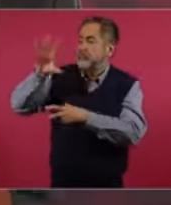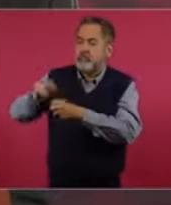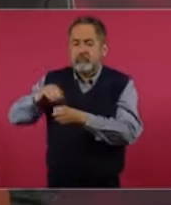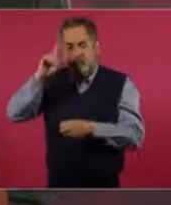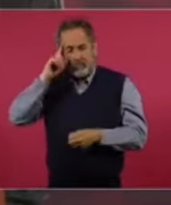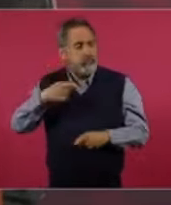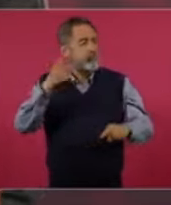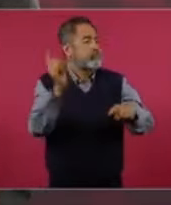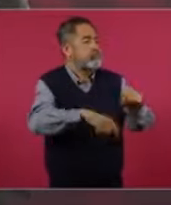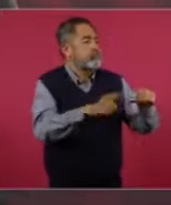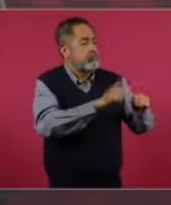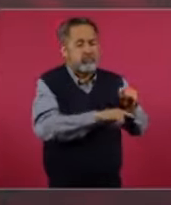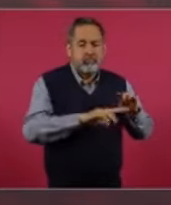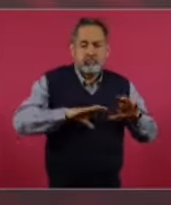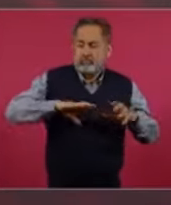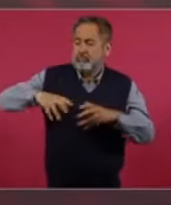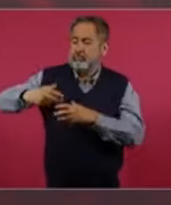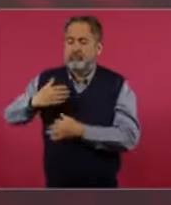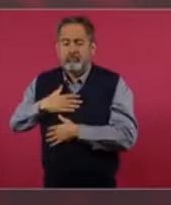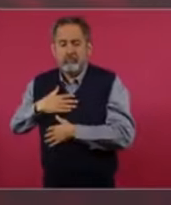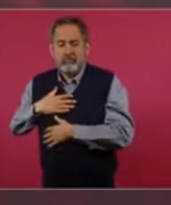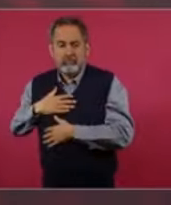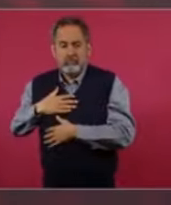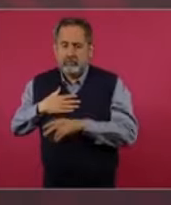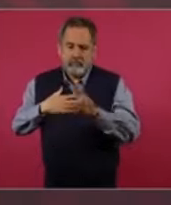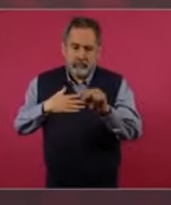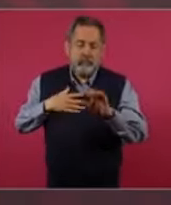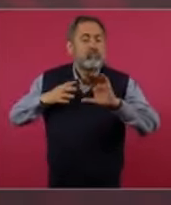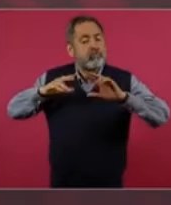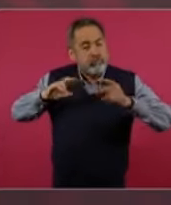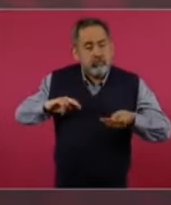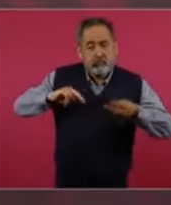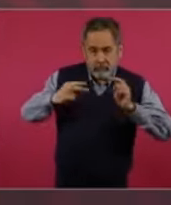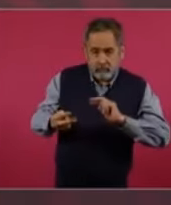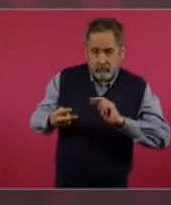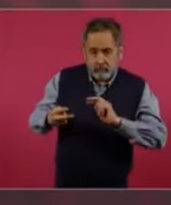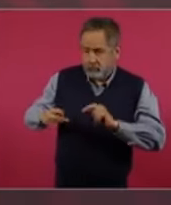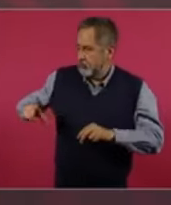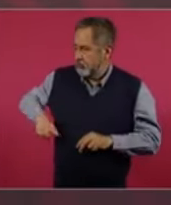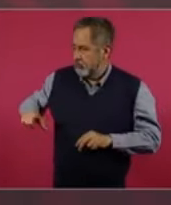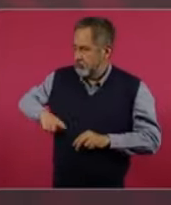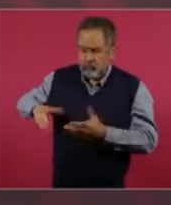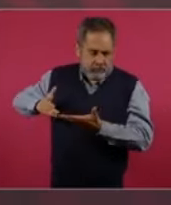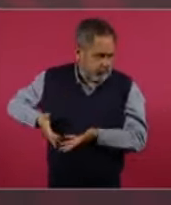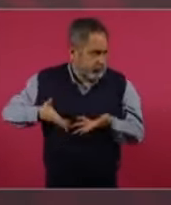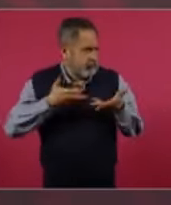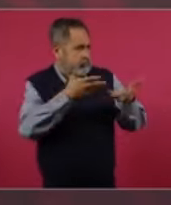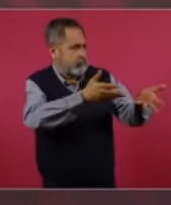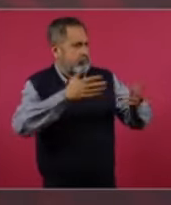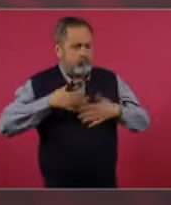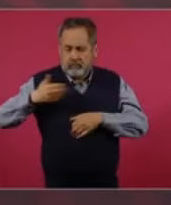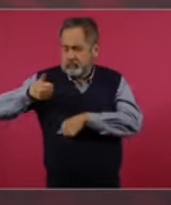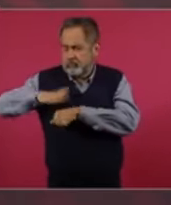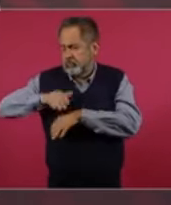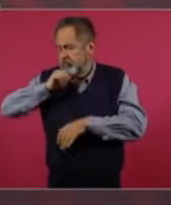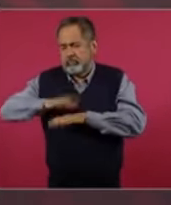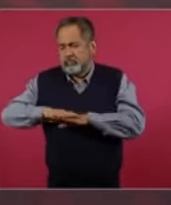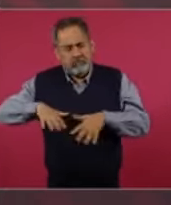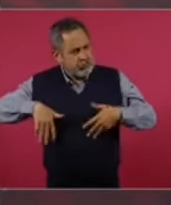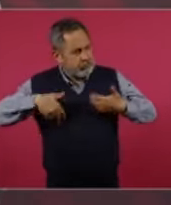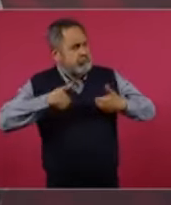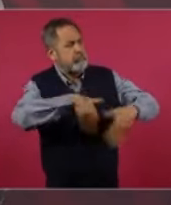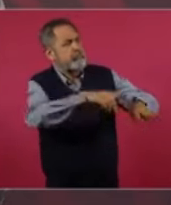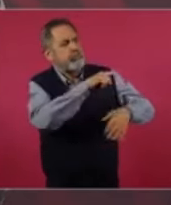se diluye el Estado y todo queda al mercado. No, no, no, no, eso no, esa es como la libertad